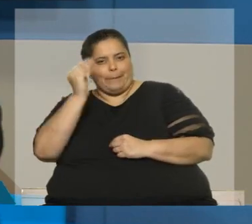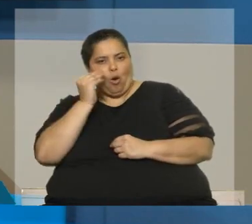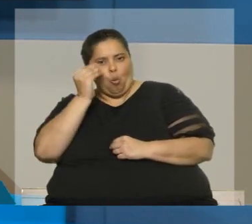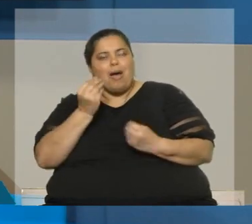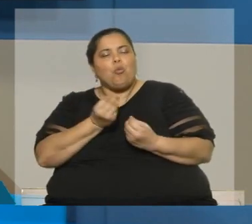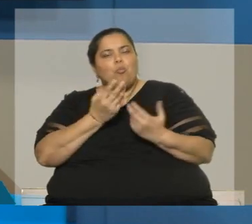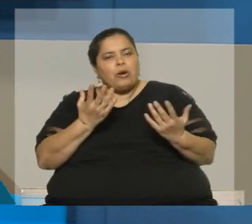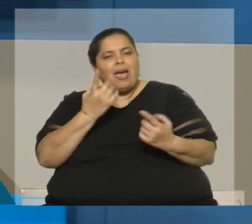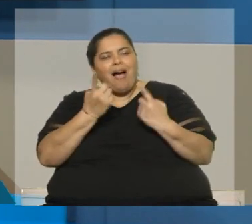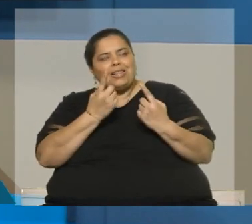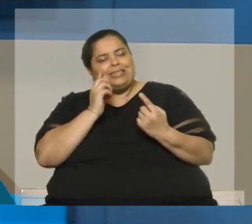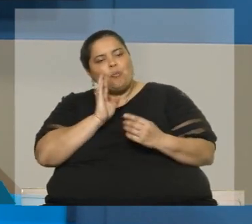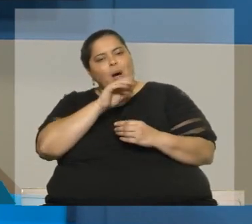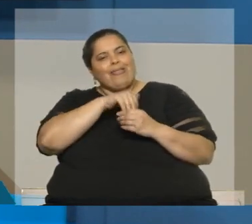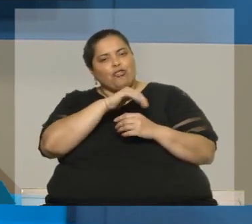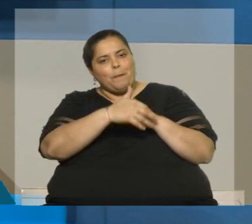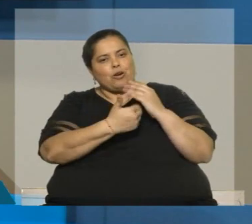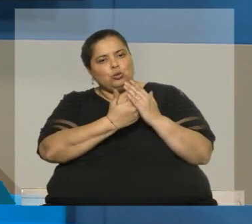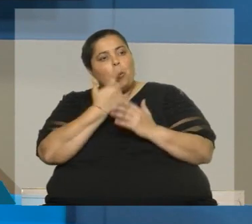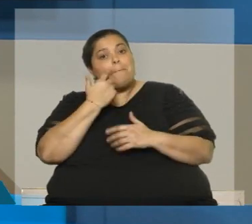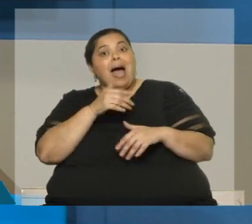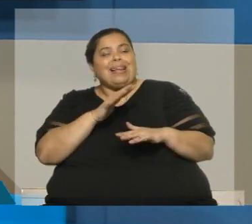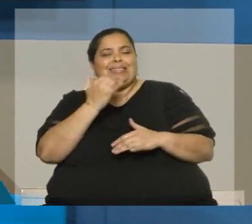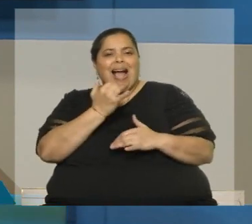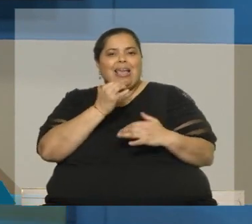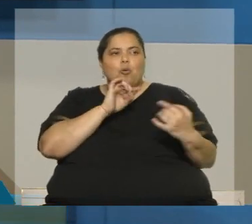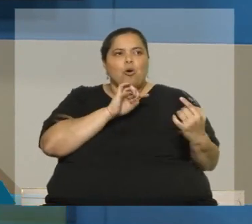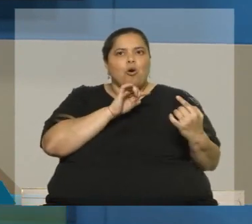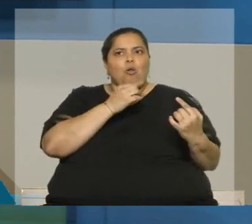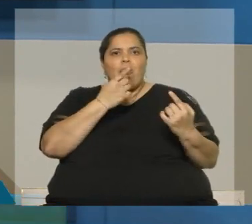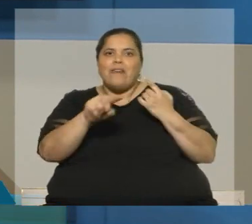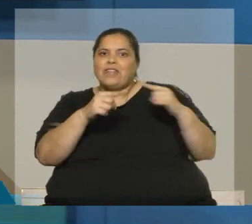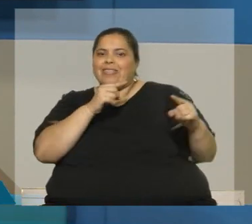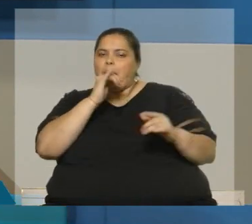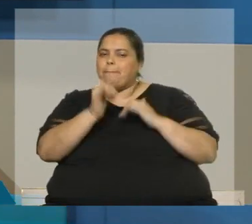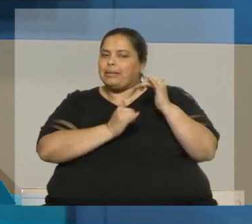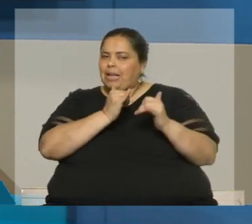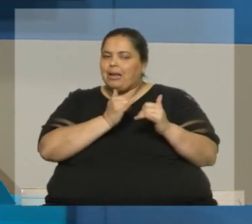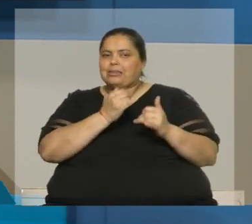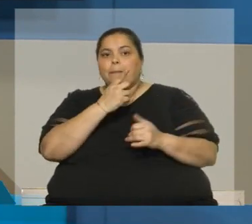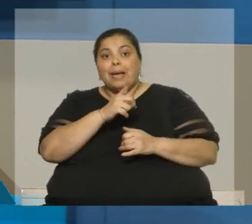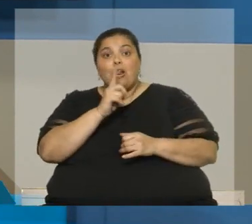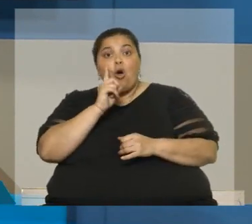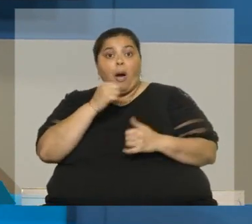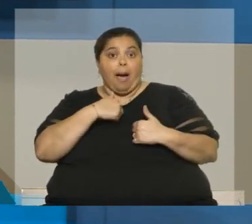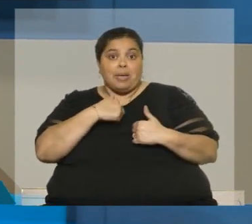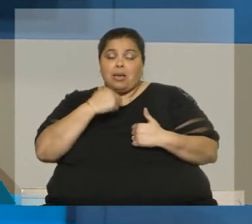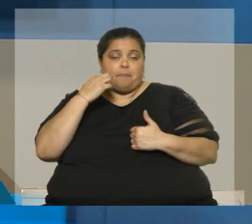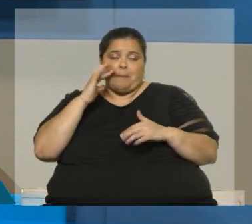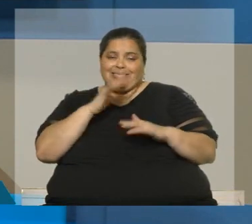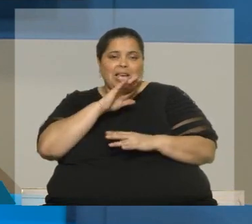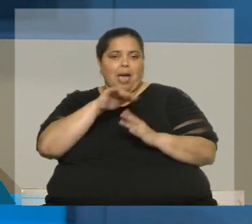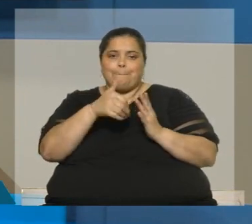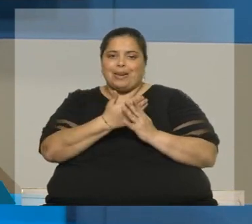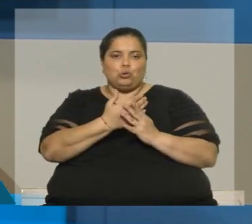la organización. Yo, de todas maneras, que creo que el Mercosur es imprescindible como un actor regional y